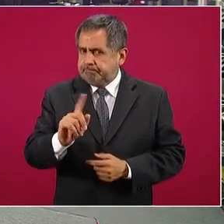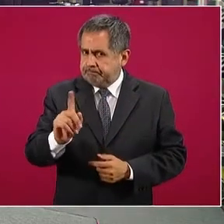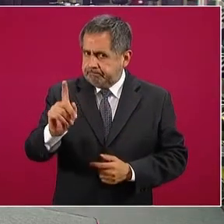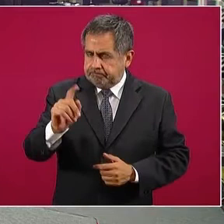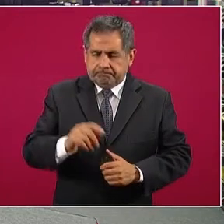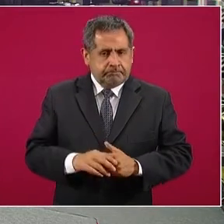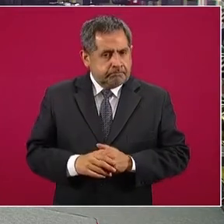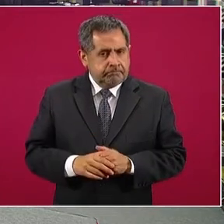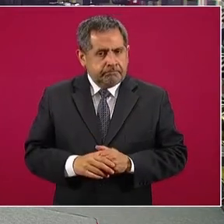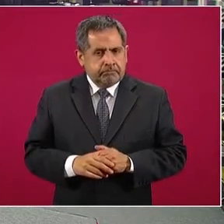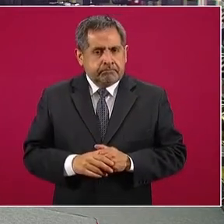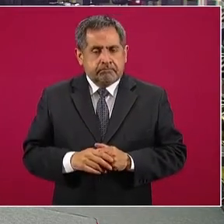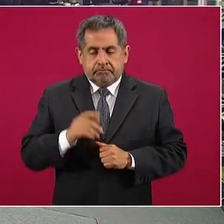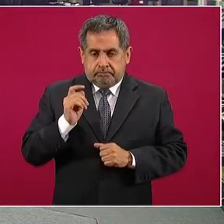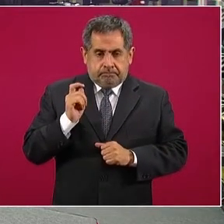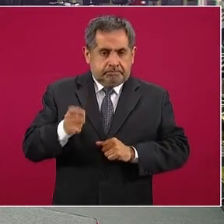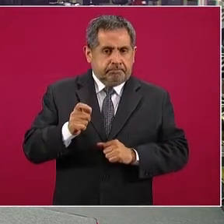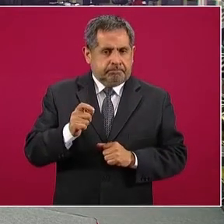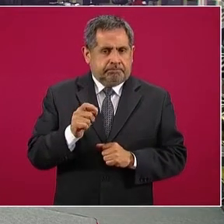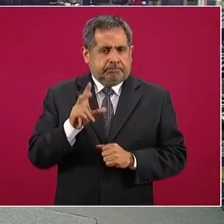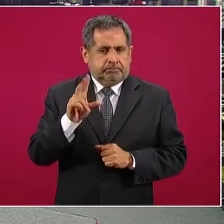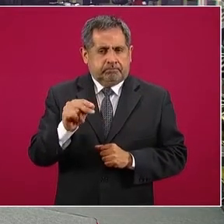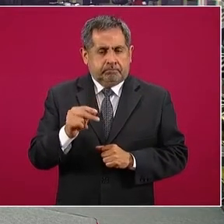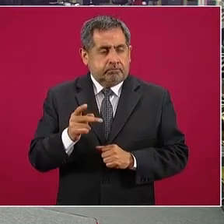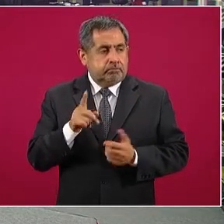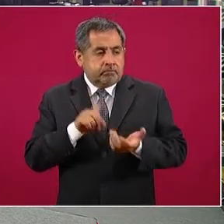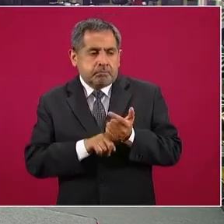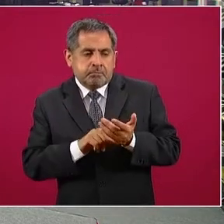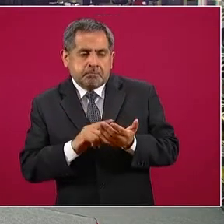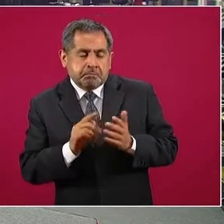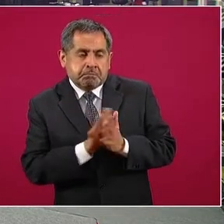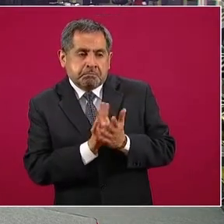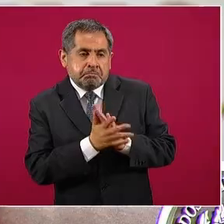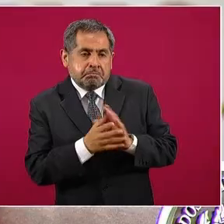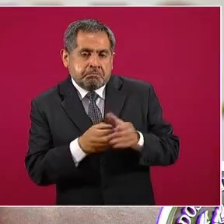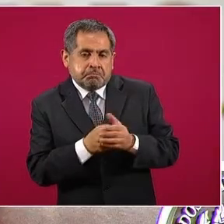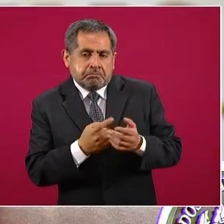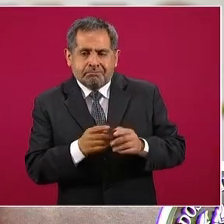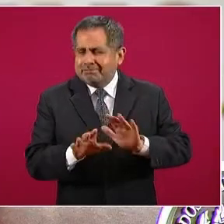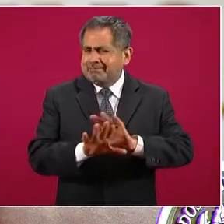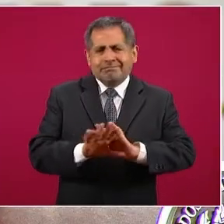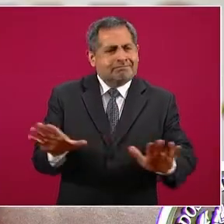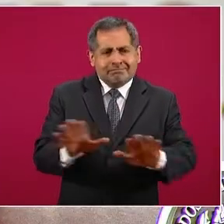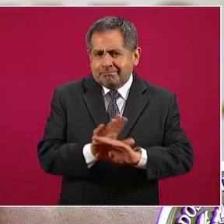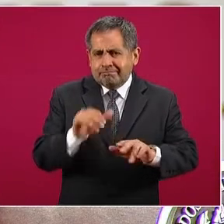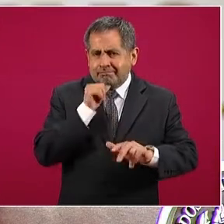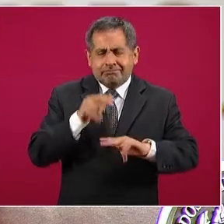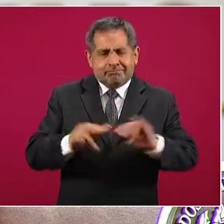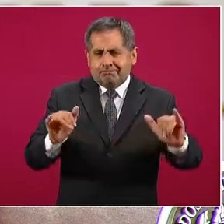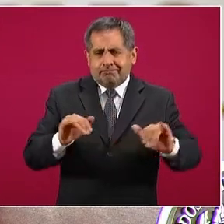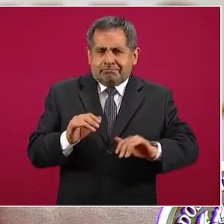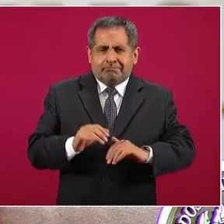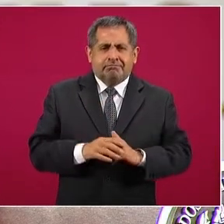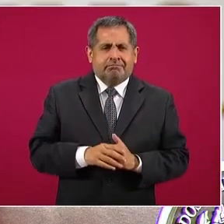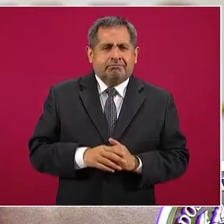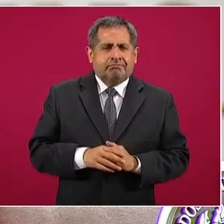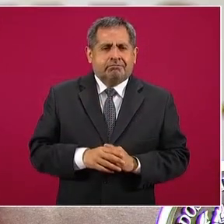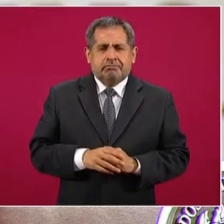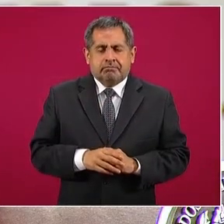Y no hay ningún acuerdo en lo oscurito, no